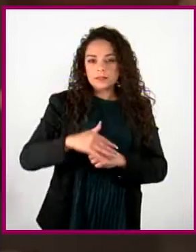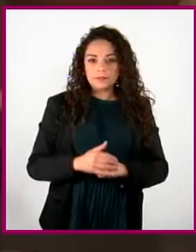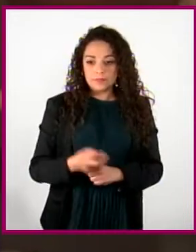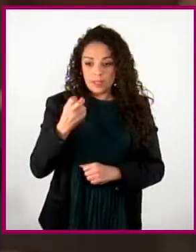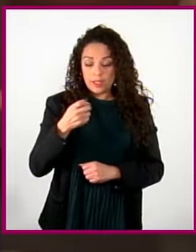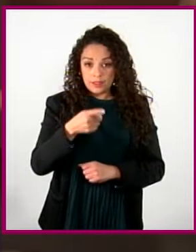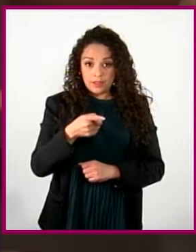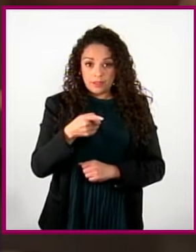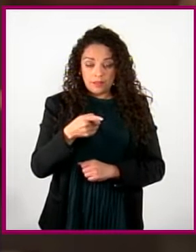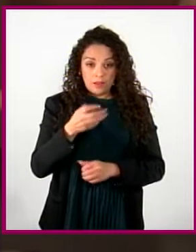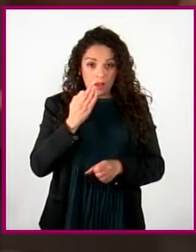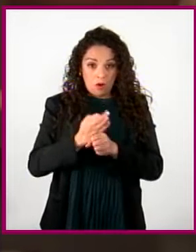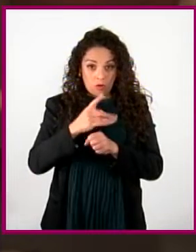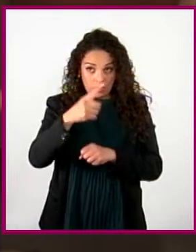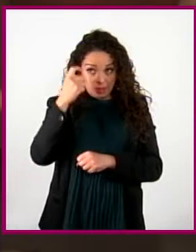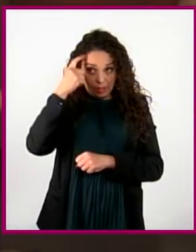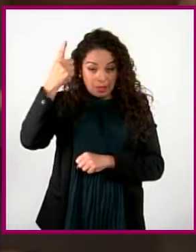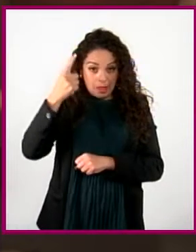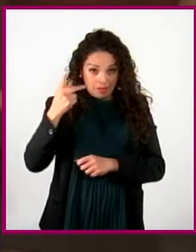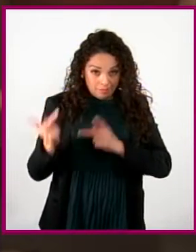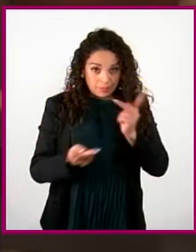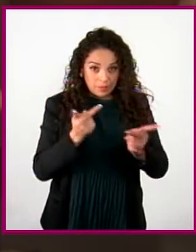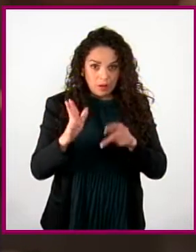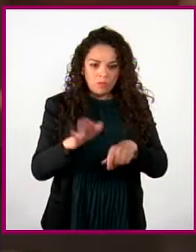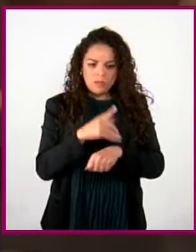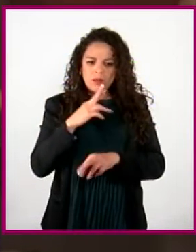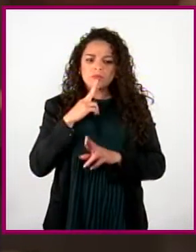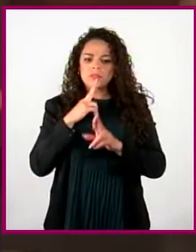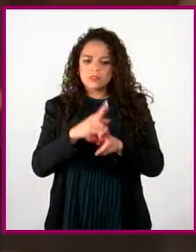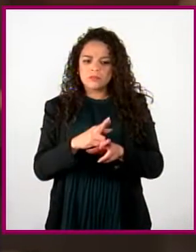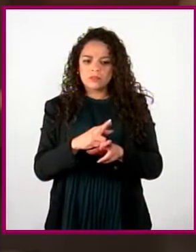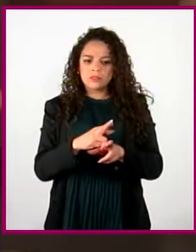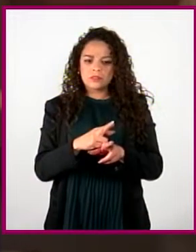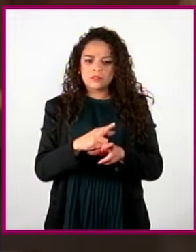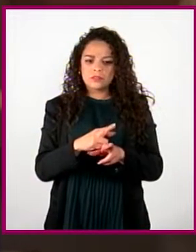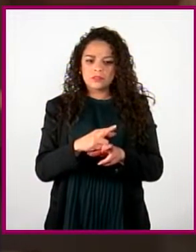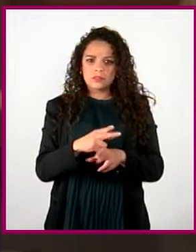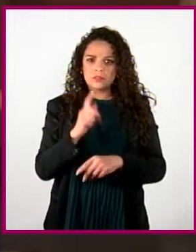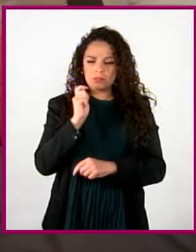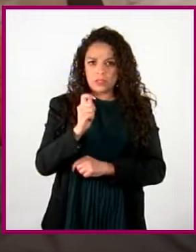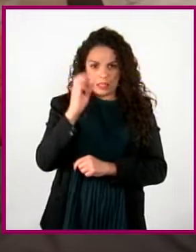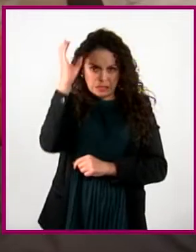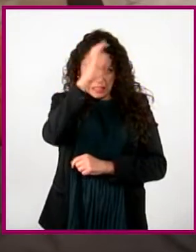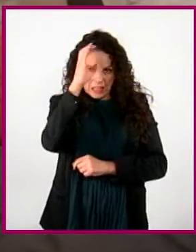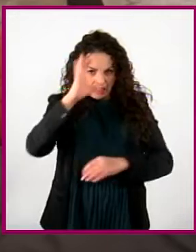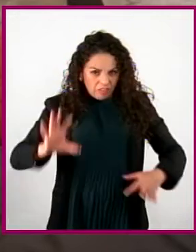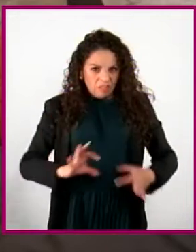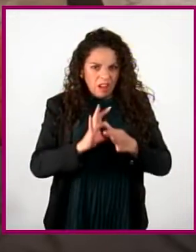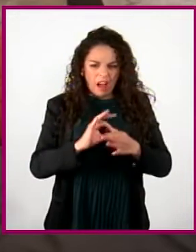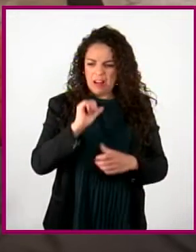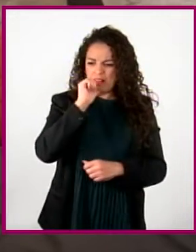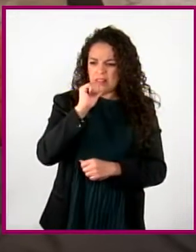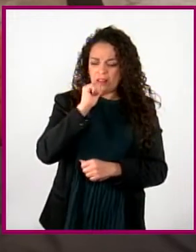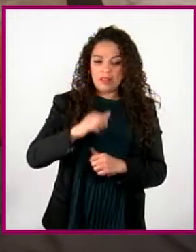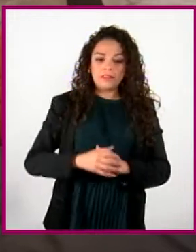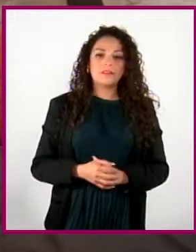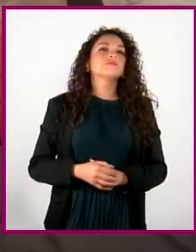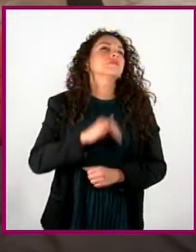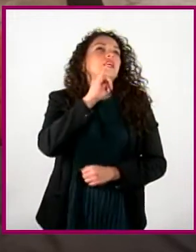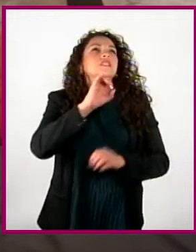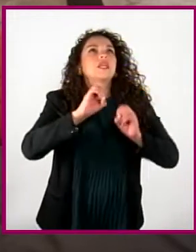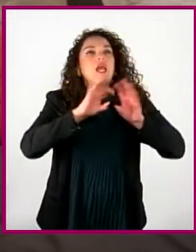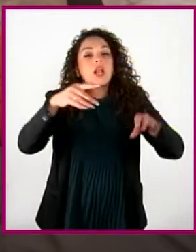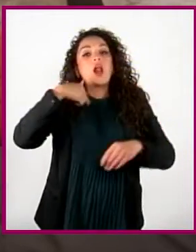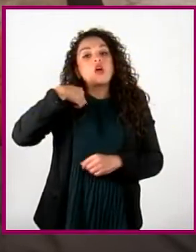acabas de inventar, ¿no? Porque las respuestas no sonaron muy científicas. Ay, claro que lo inventé.